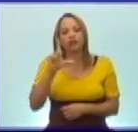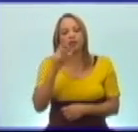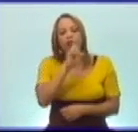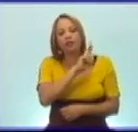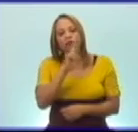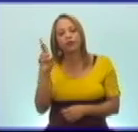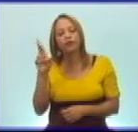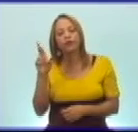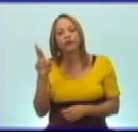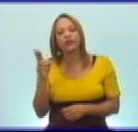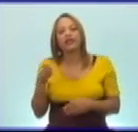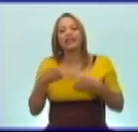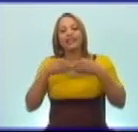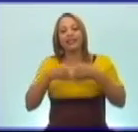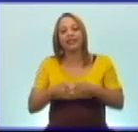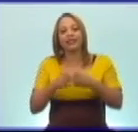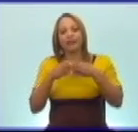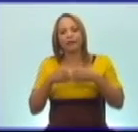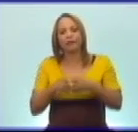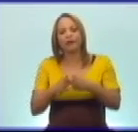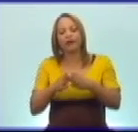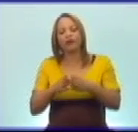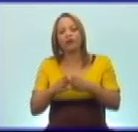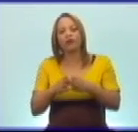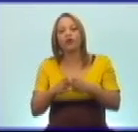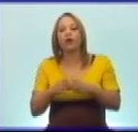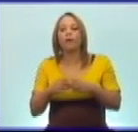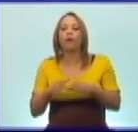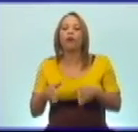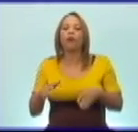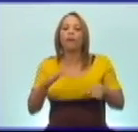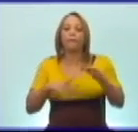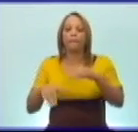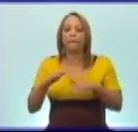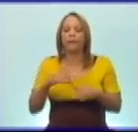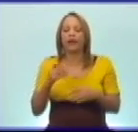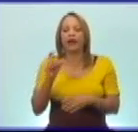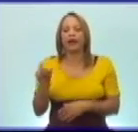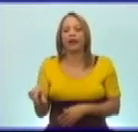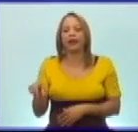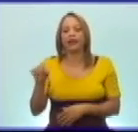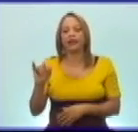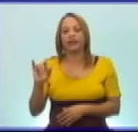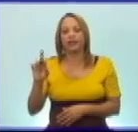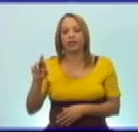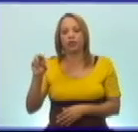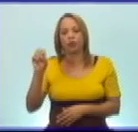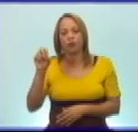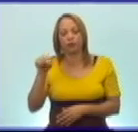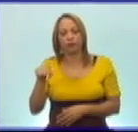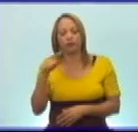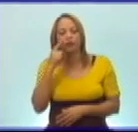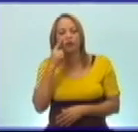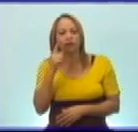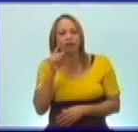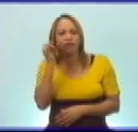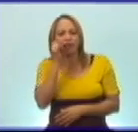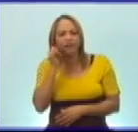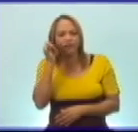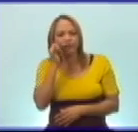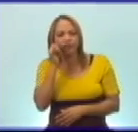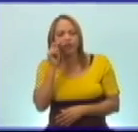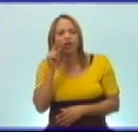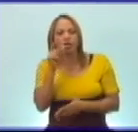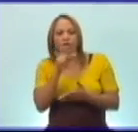revolución. Y desembarco mercenario por Playa Girón. Con lo observado en el video y el